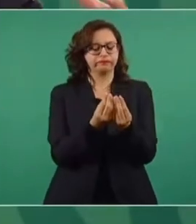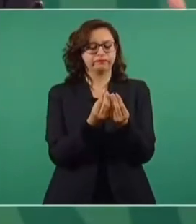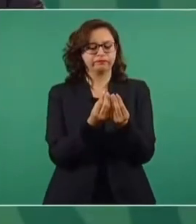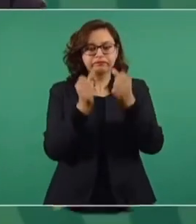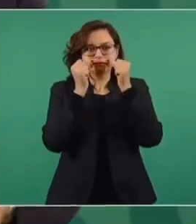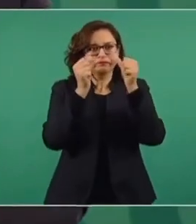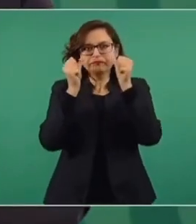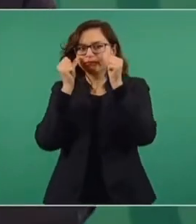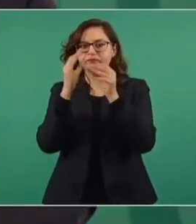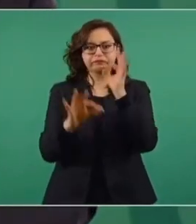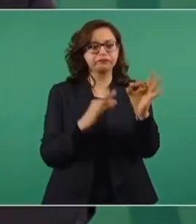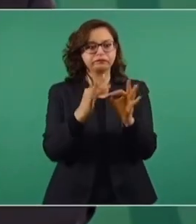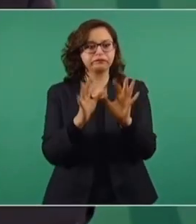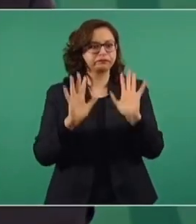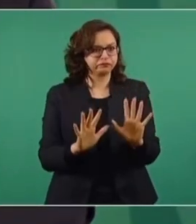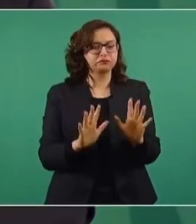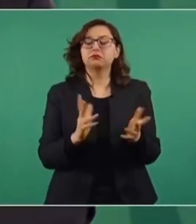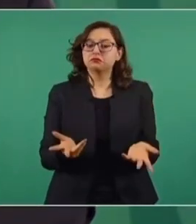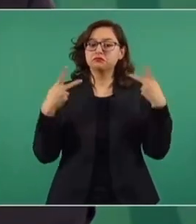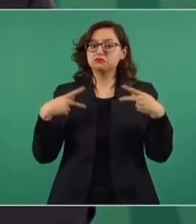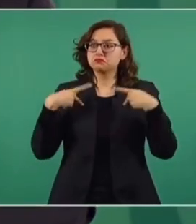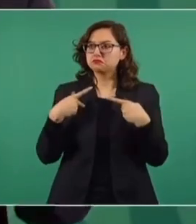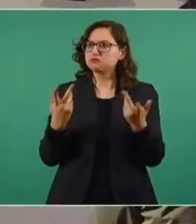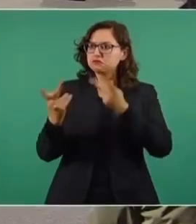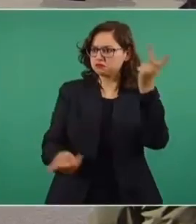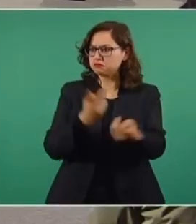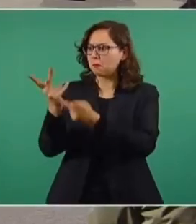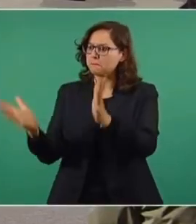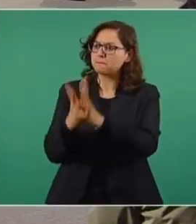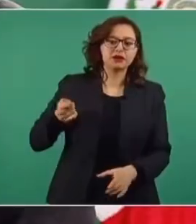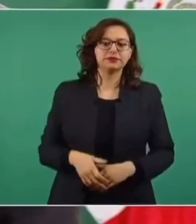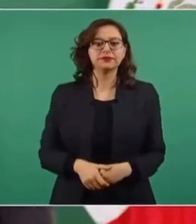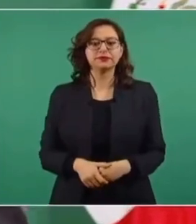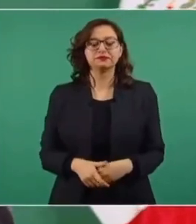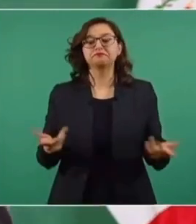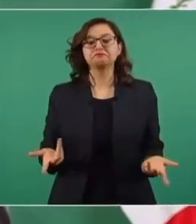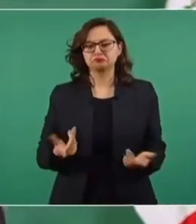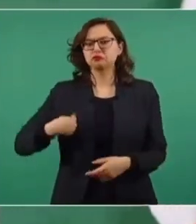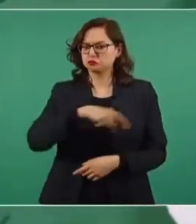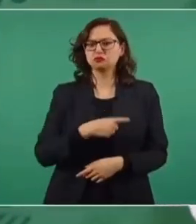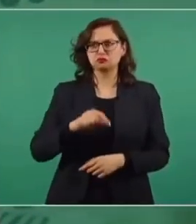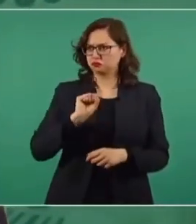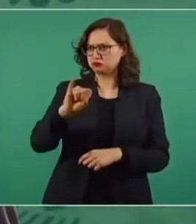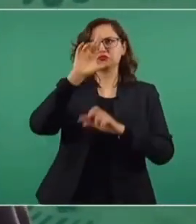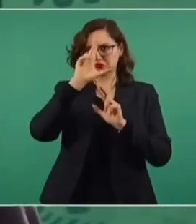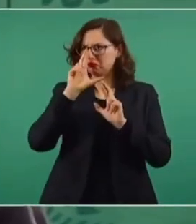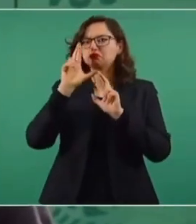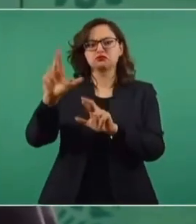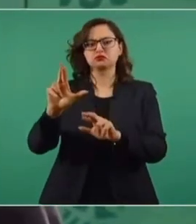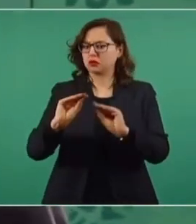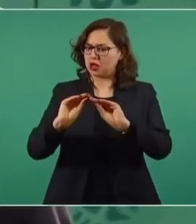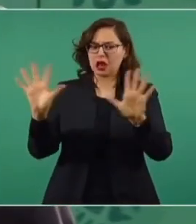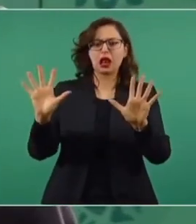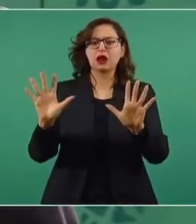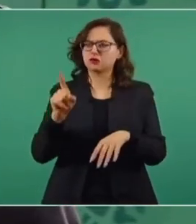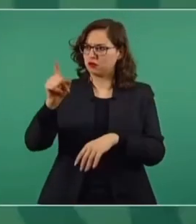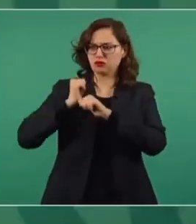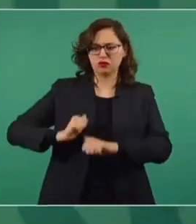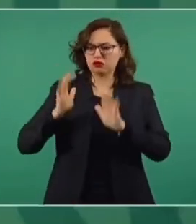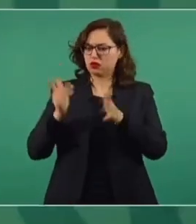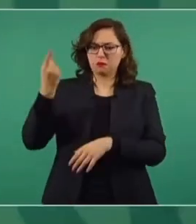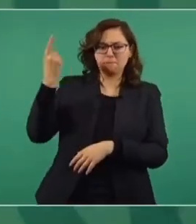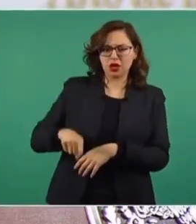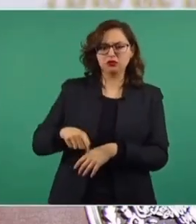a todos, se aplica una consulta y así se decide. Luego que vamos a respetar lo que ha decidido el Poder Judicial